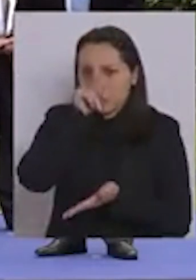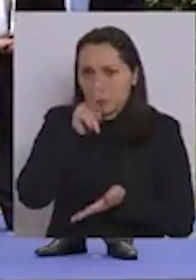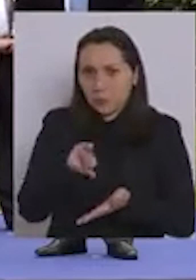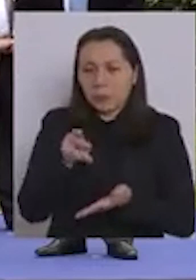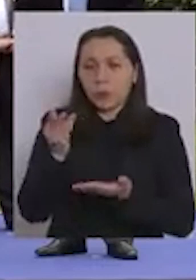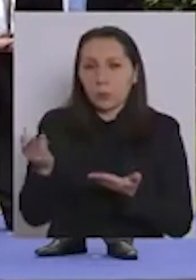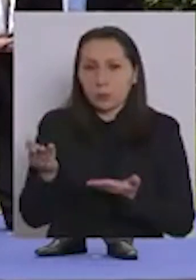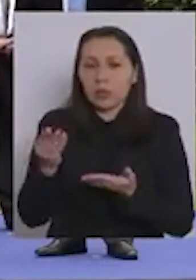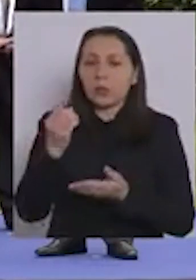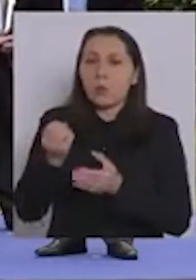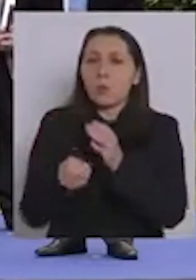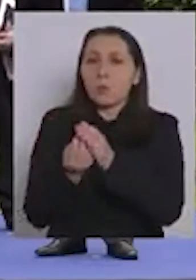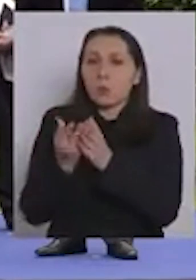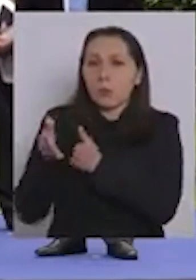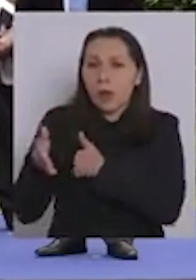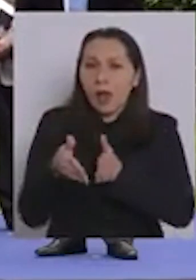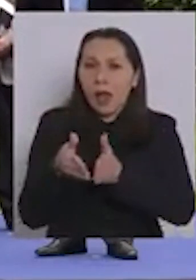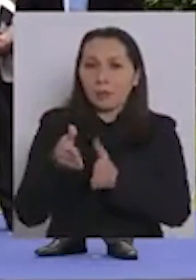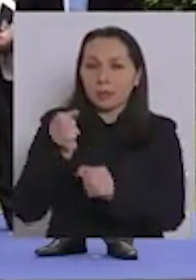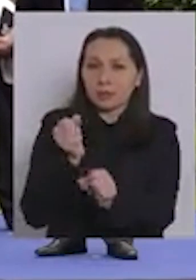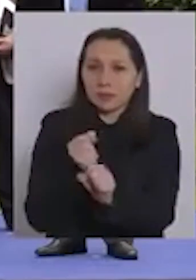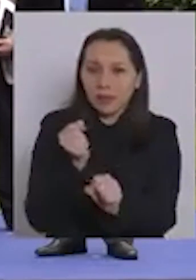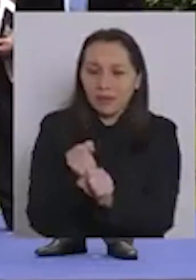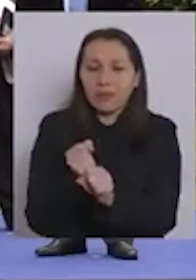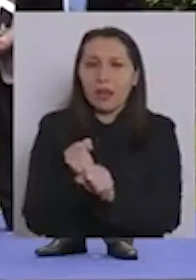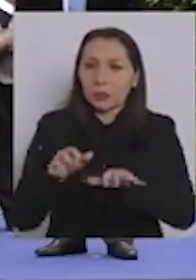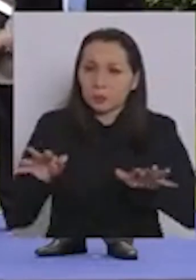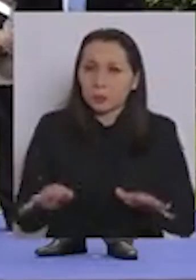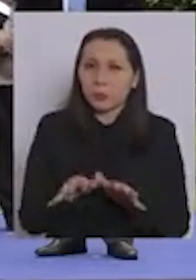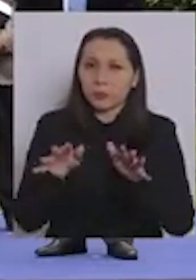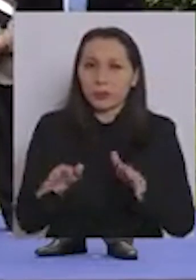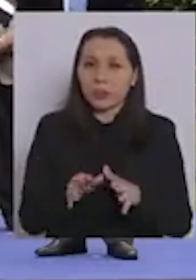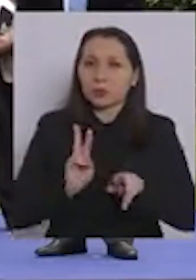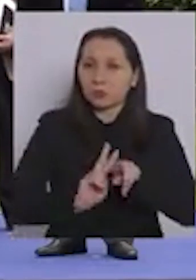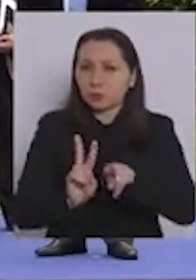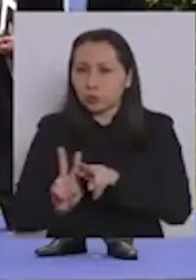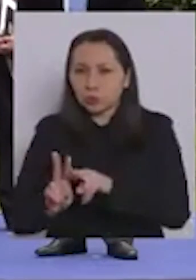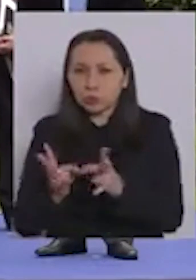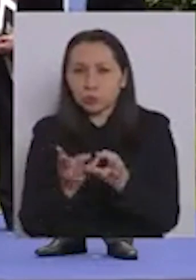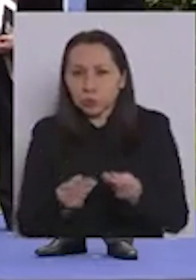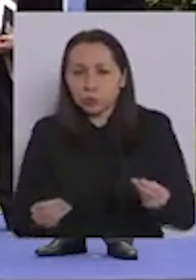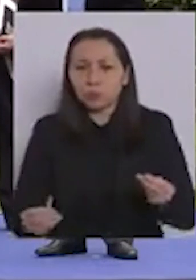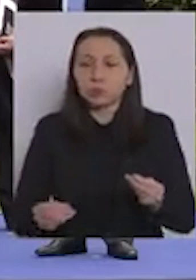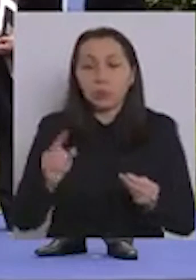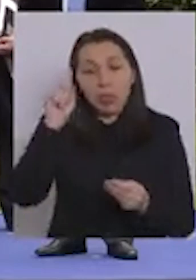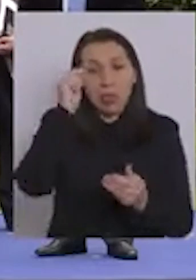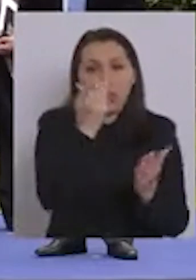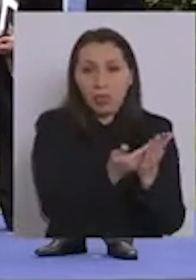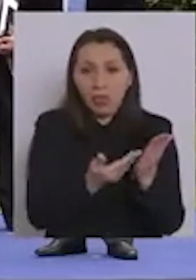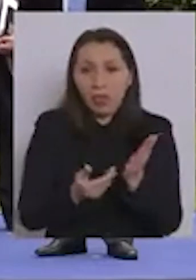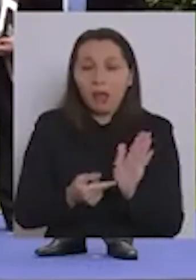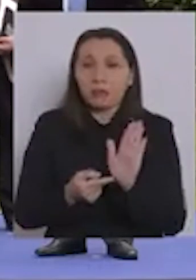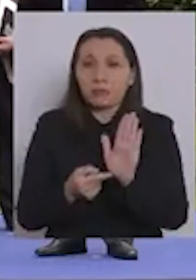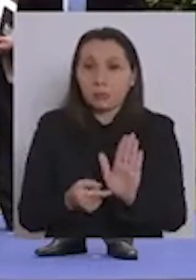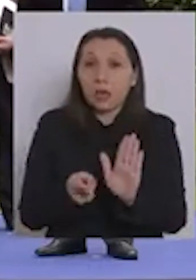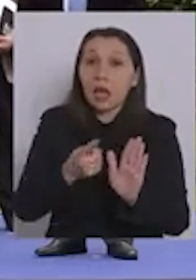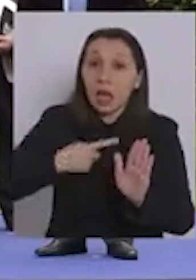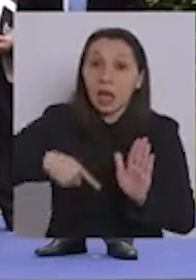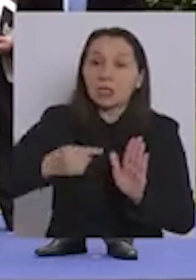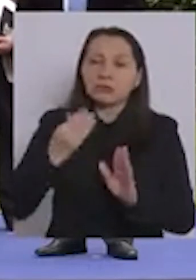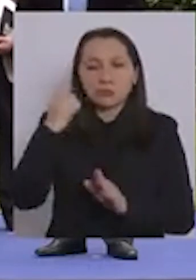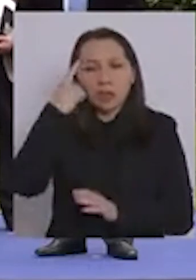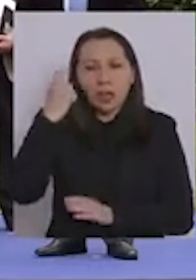un camino, un camino de trabajo, de esfuerzo, de soluciones, de propuestas, que yo creo que van a